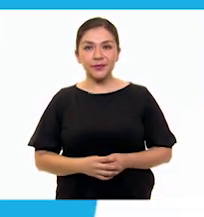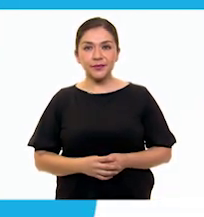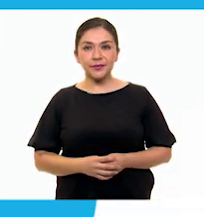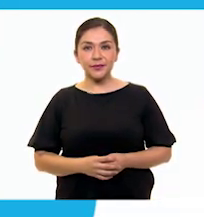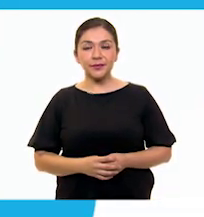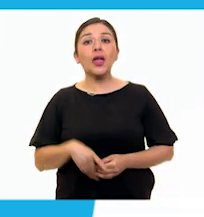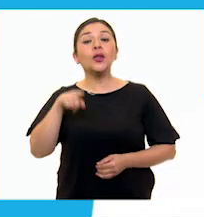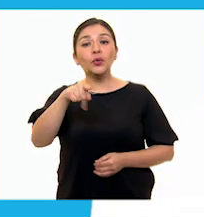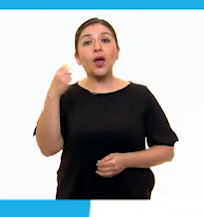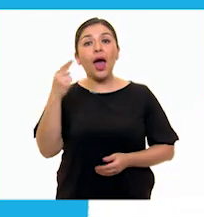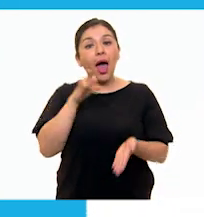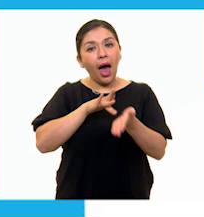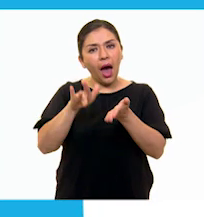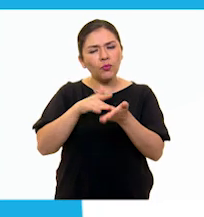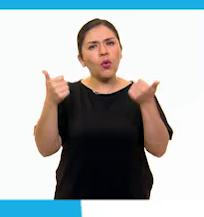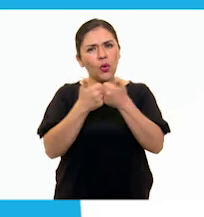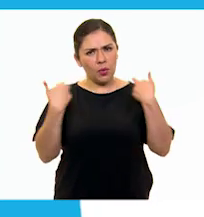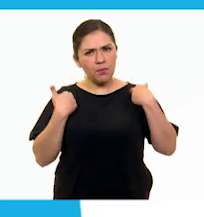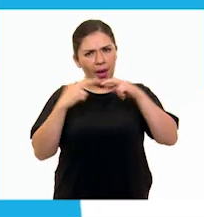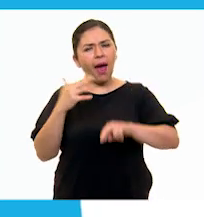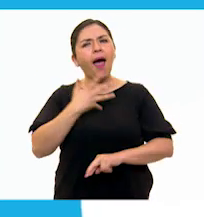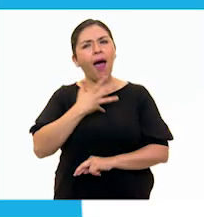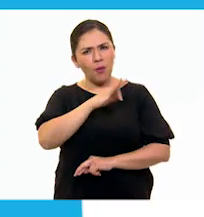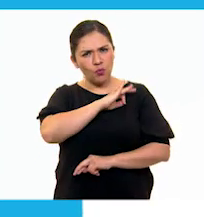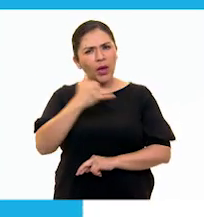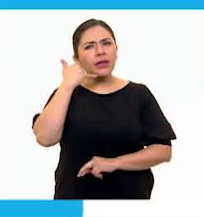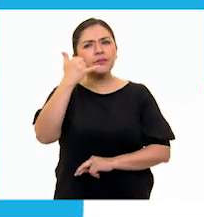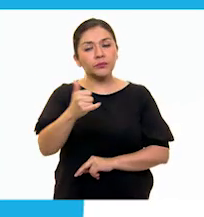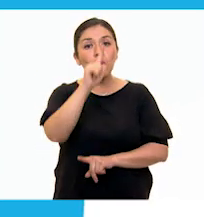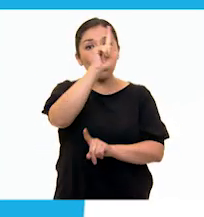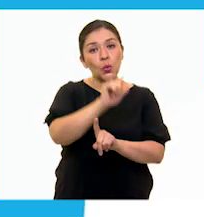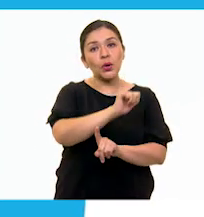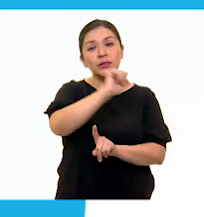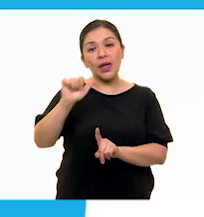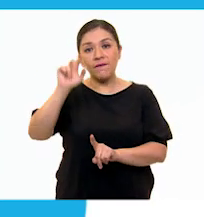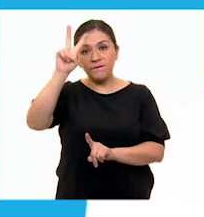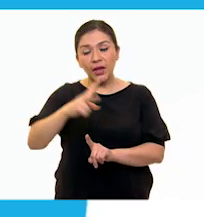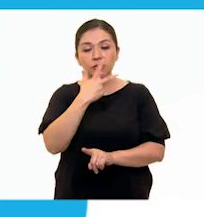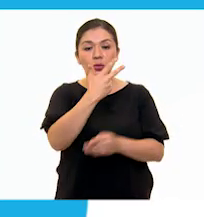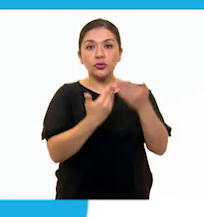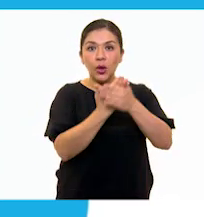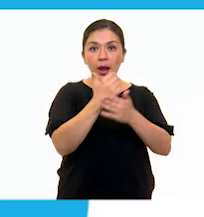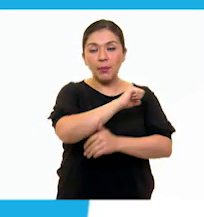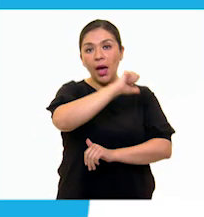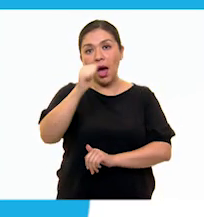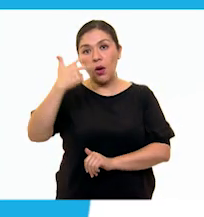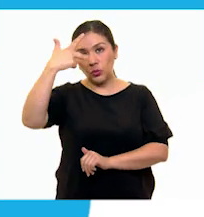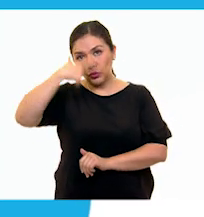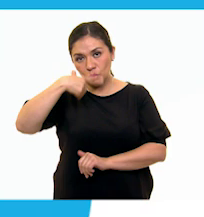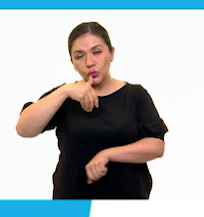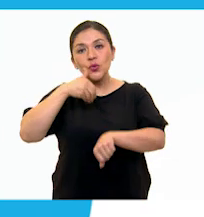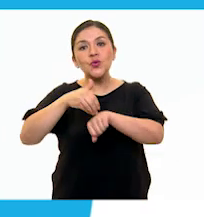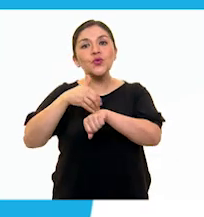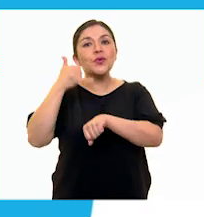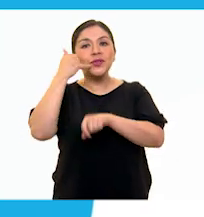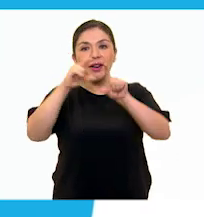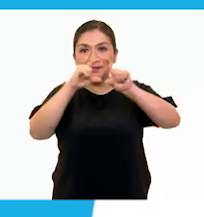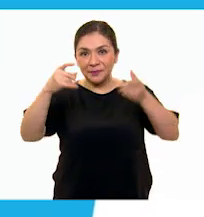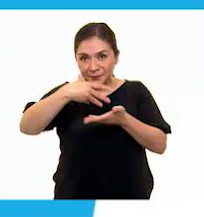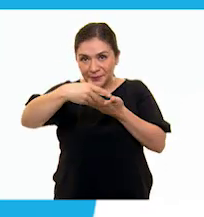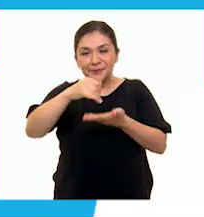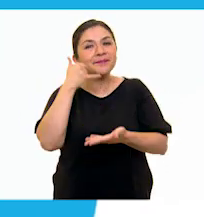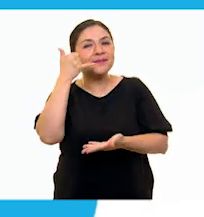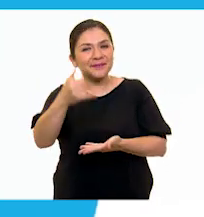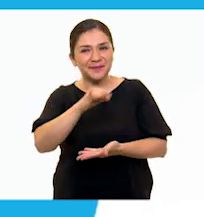para solicitar apoyo pedagógico comunícate con maestras y maestros de lunes a viernes de 8 a 20 horas al